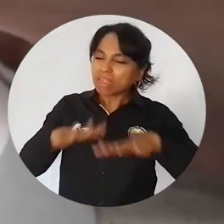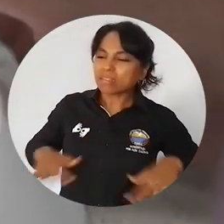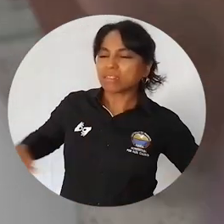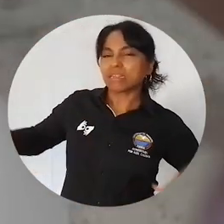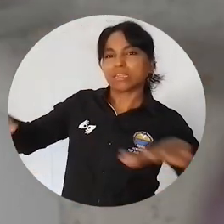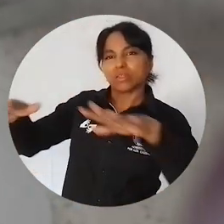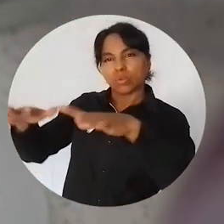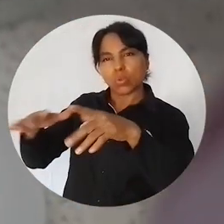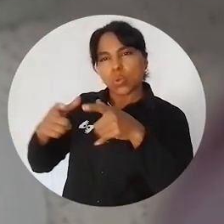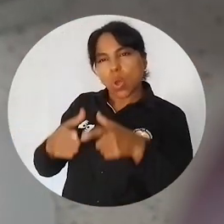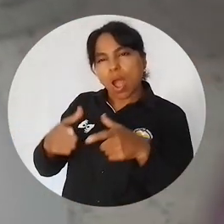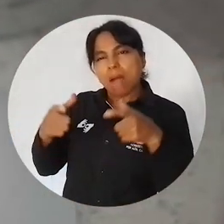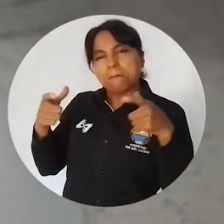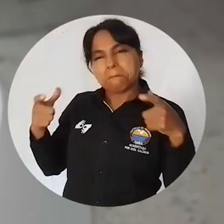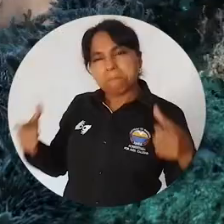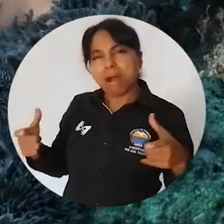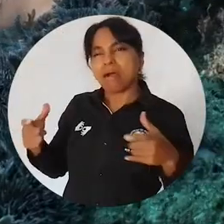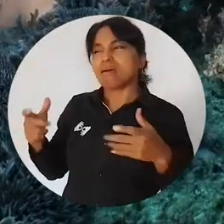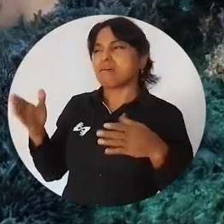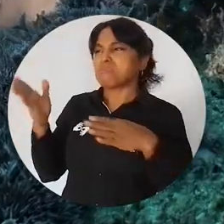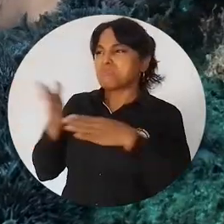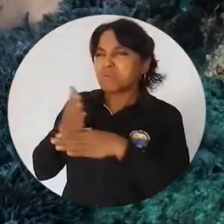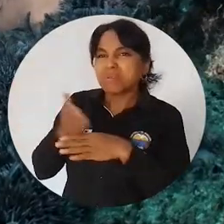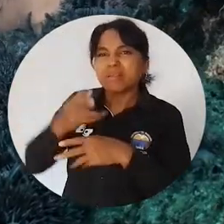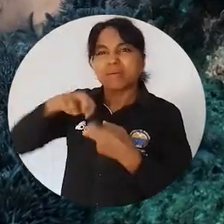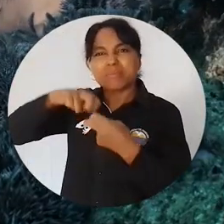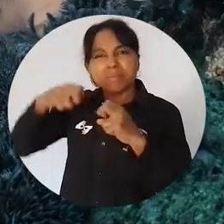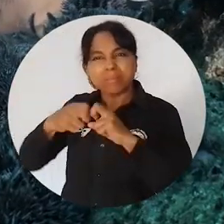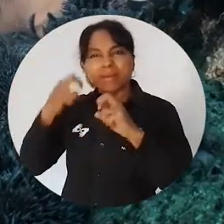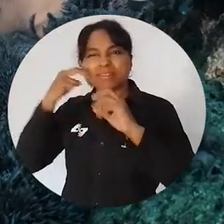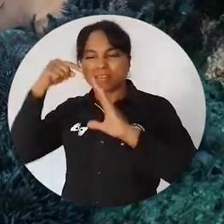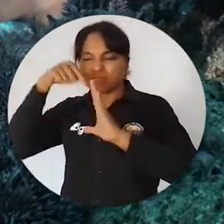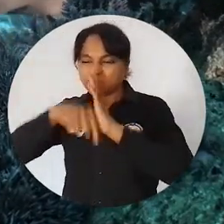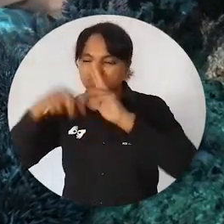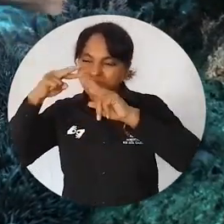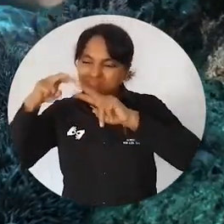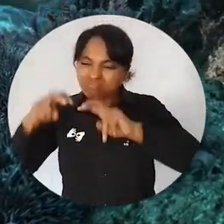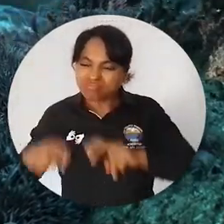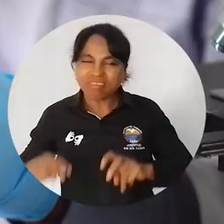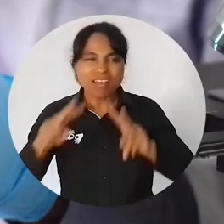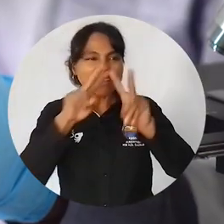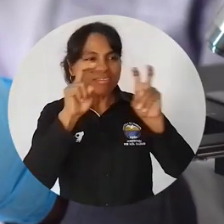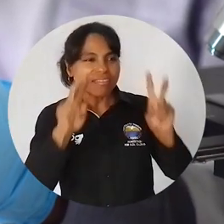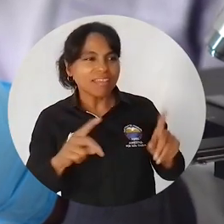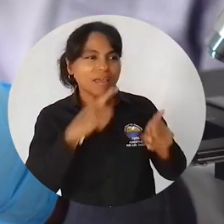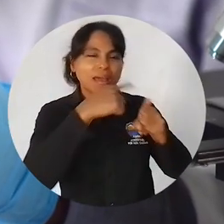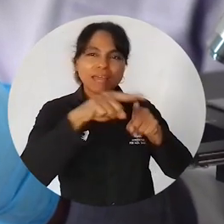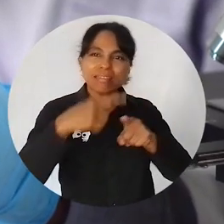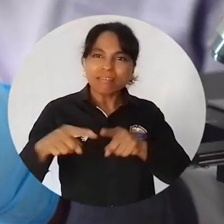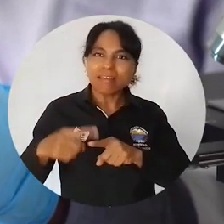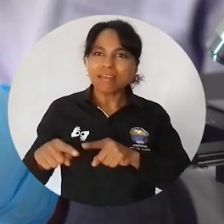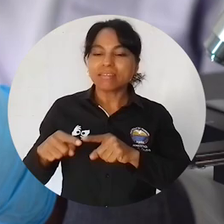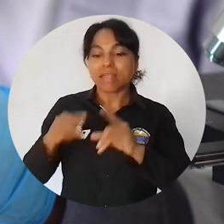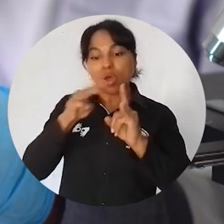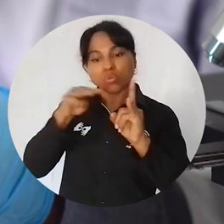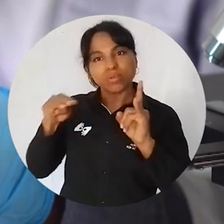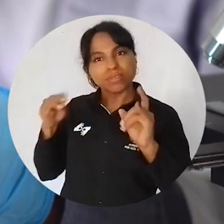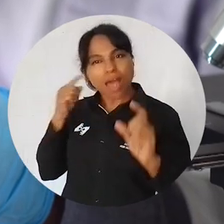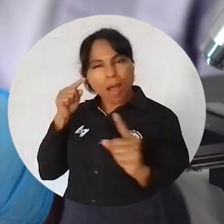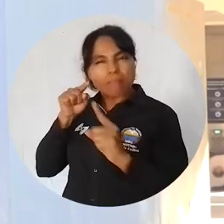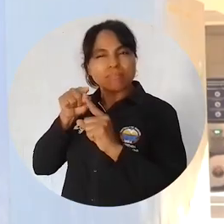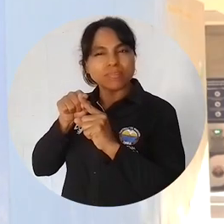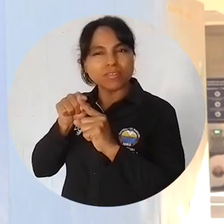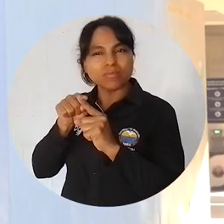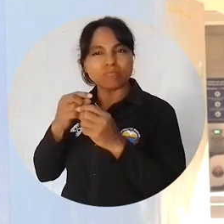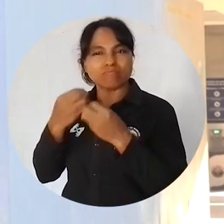permite abarcar muchísimas más problemáticas, investigaciones, temáticas y llevar realmente la universidad a los